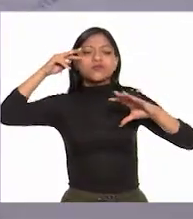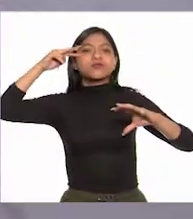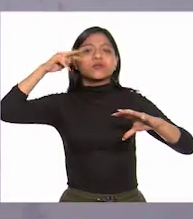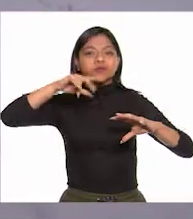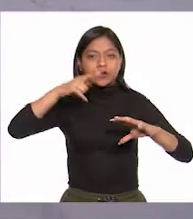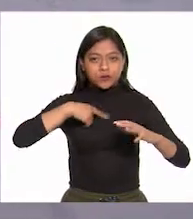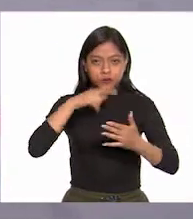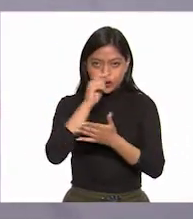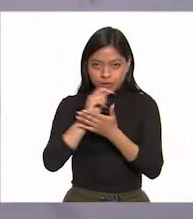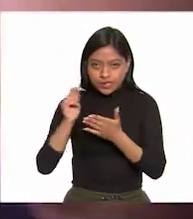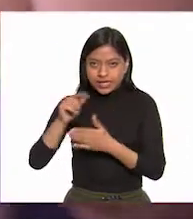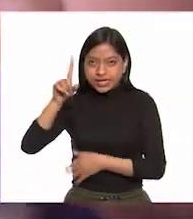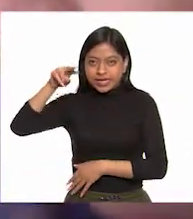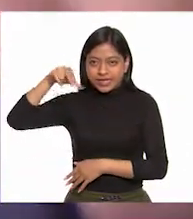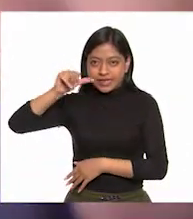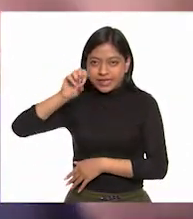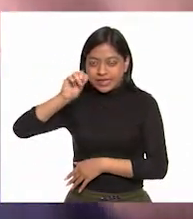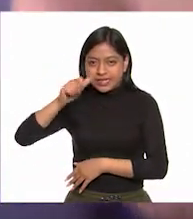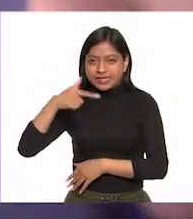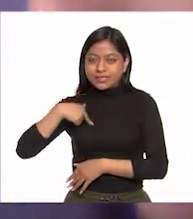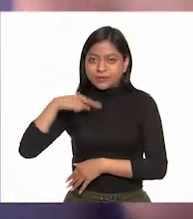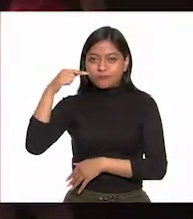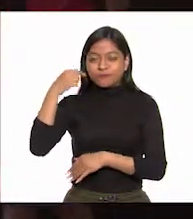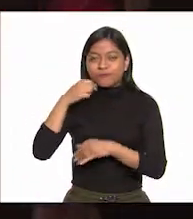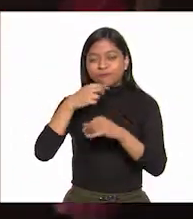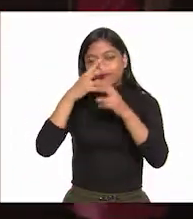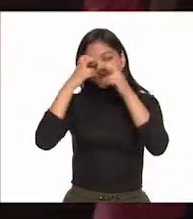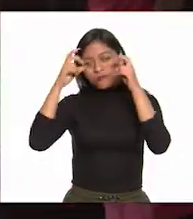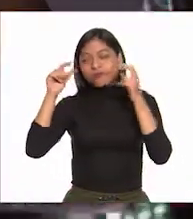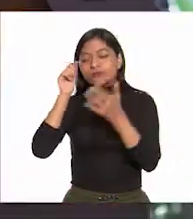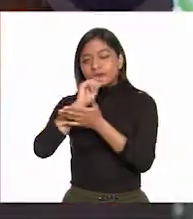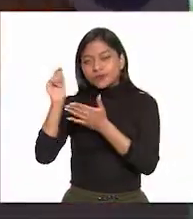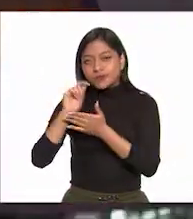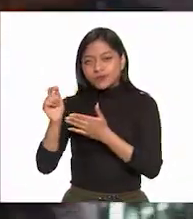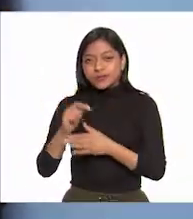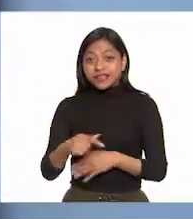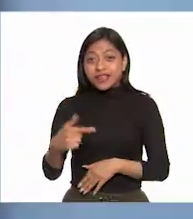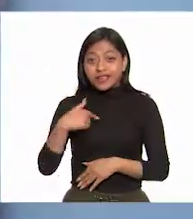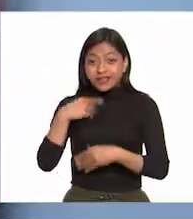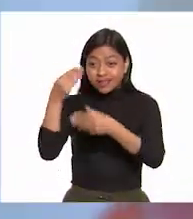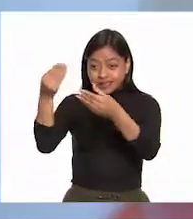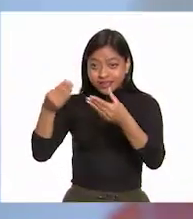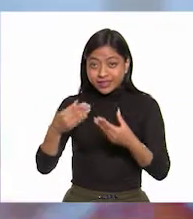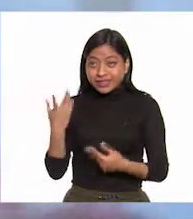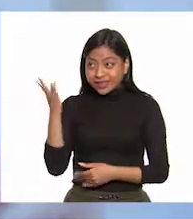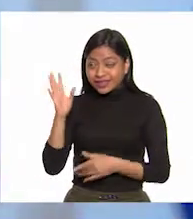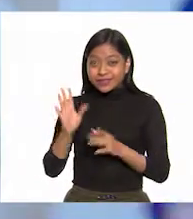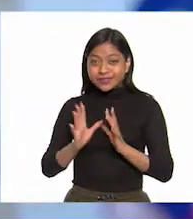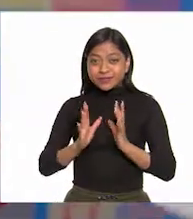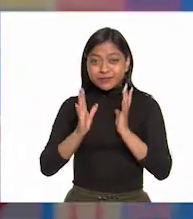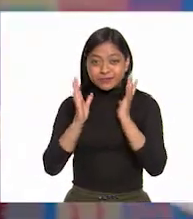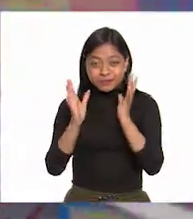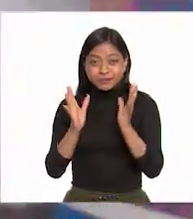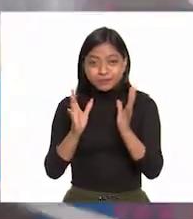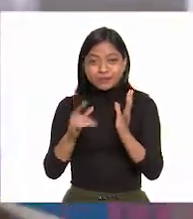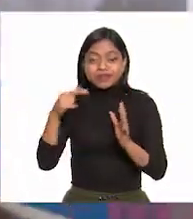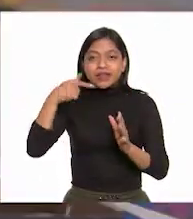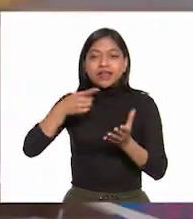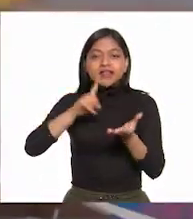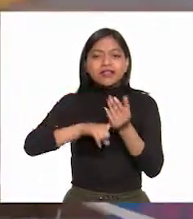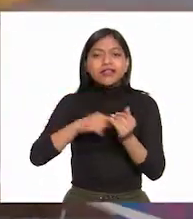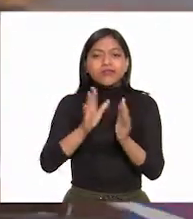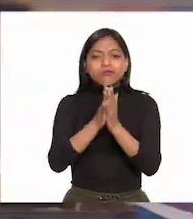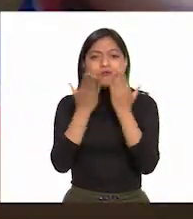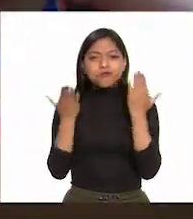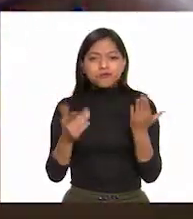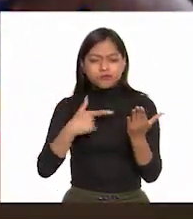escribirle una carta a la NASA para contarles mi sueño. Para mi sorpresa y la de mi familia, tiempo después llegó una caja llena de libros